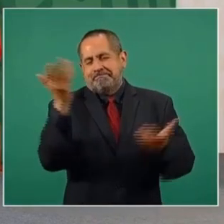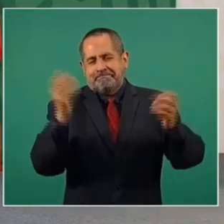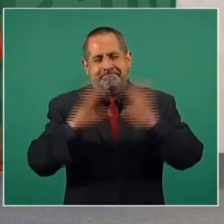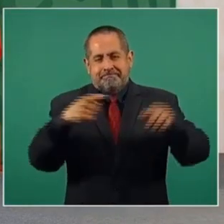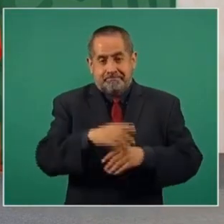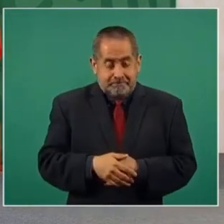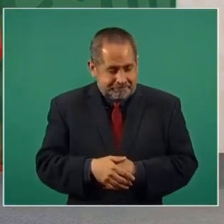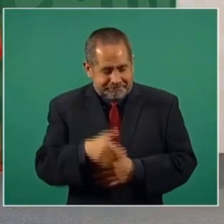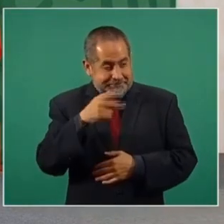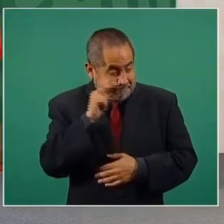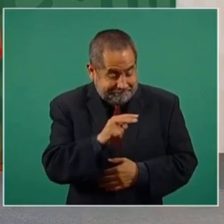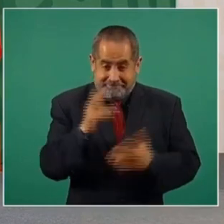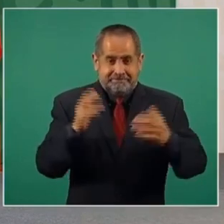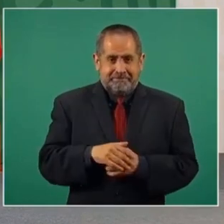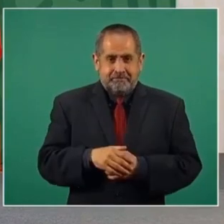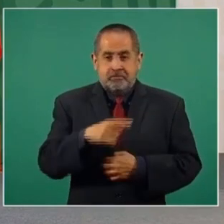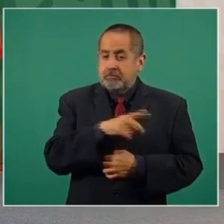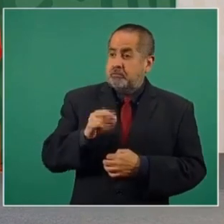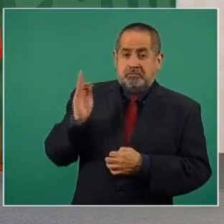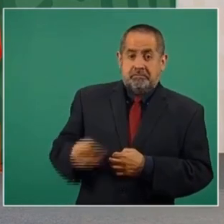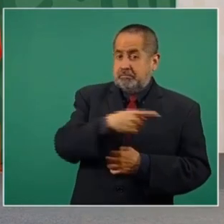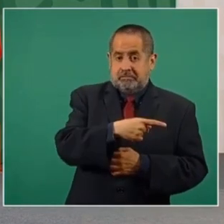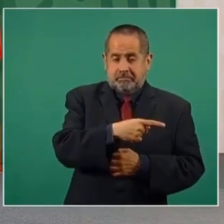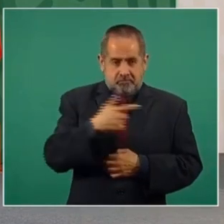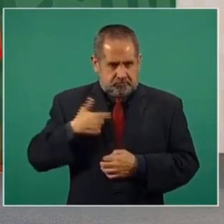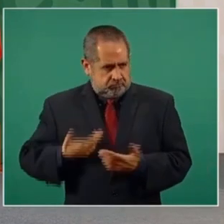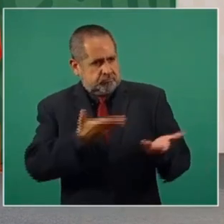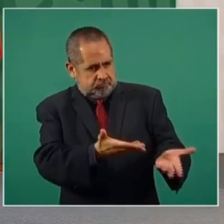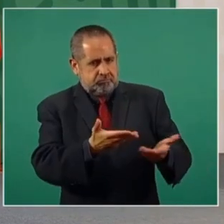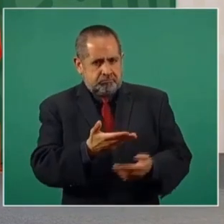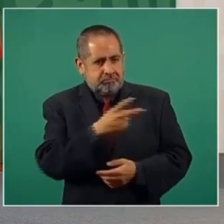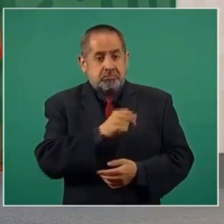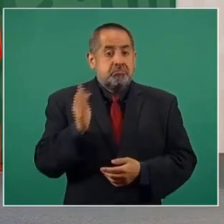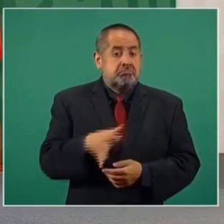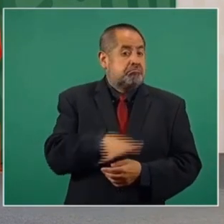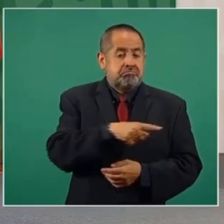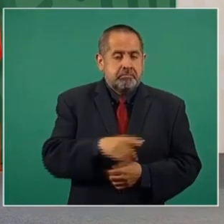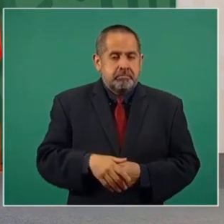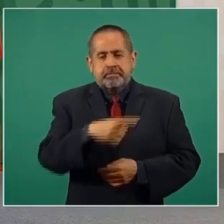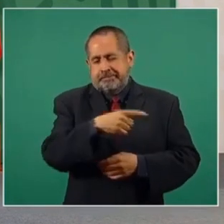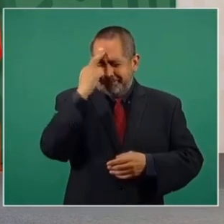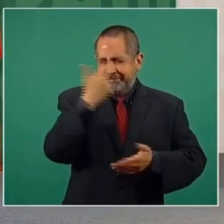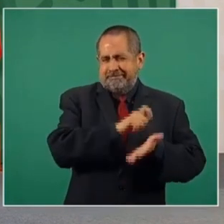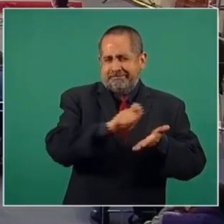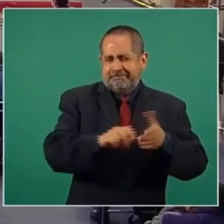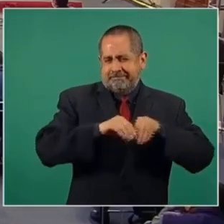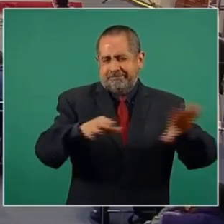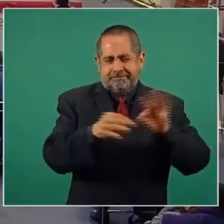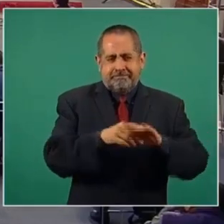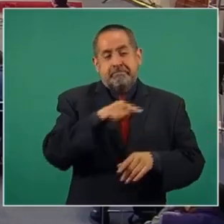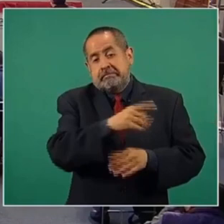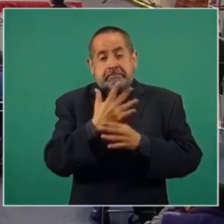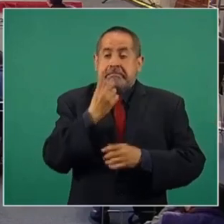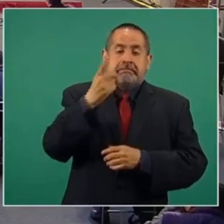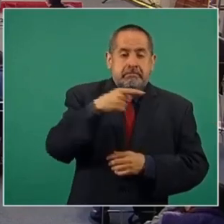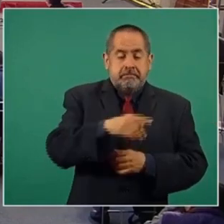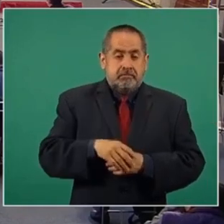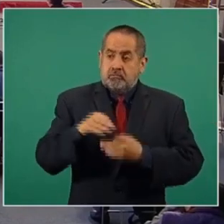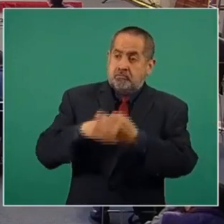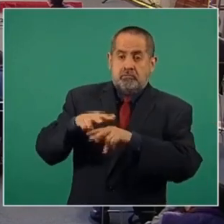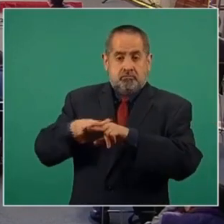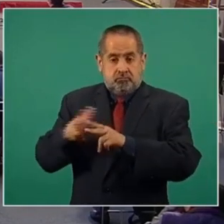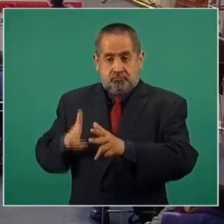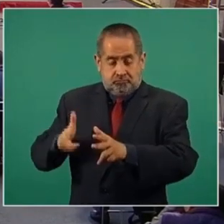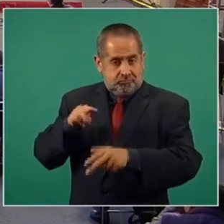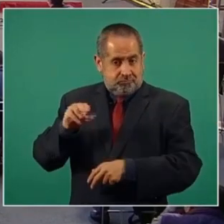Pero por cierto, ahora que lo veo, no he aceptado la propuesta que le hice. Es que escribió una nota diciendo que todas las obras